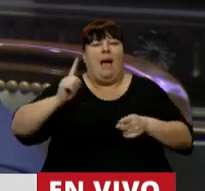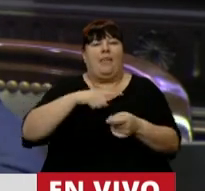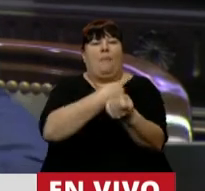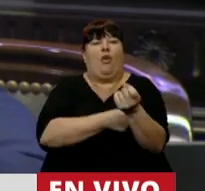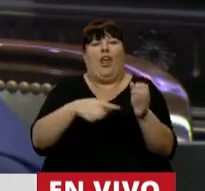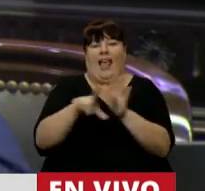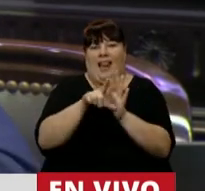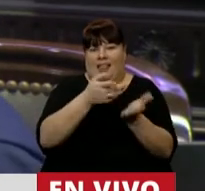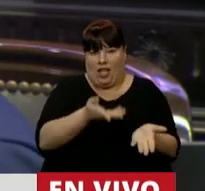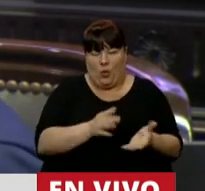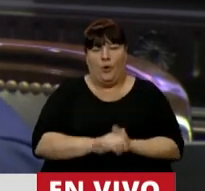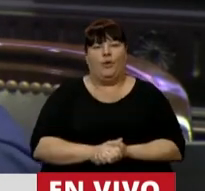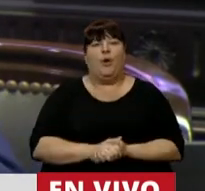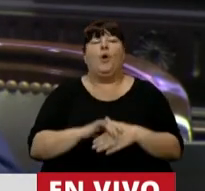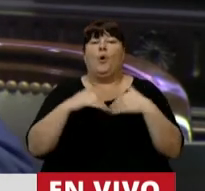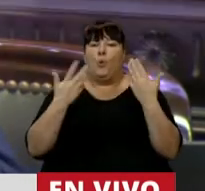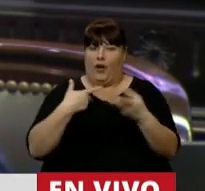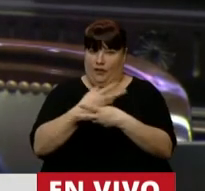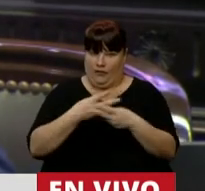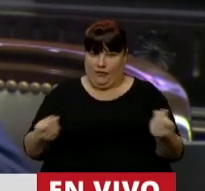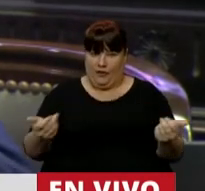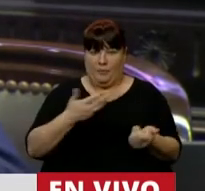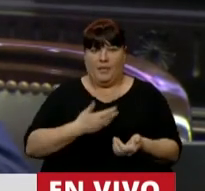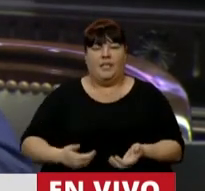Legislativo. Termino, Presidente,